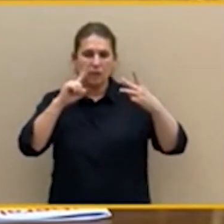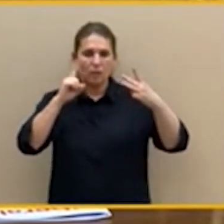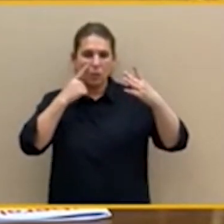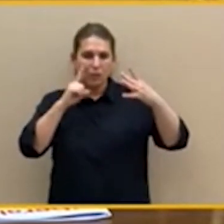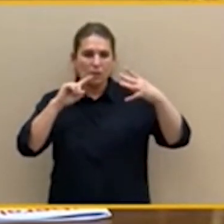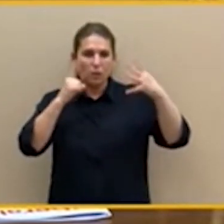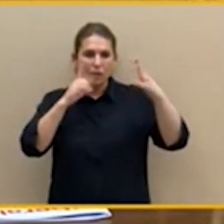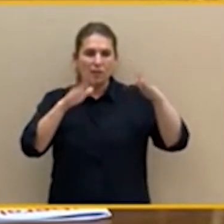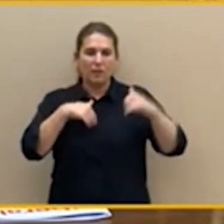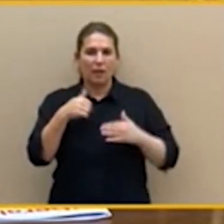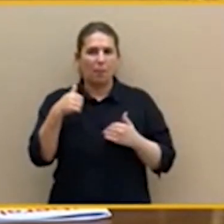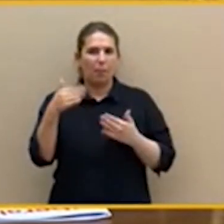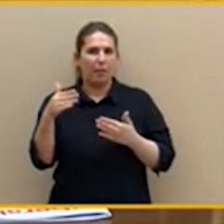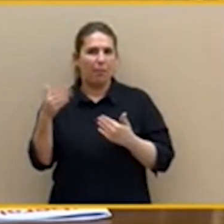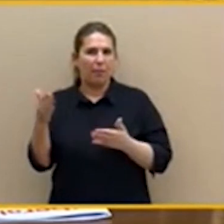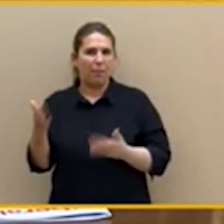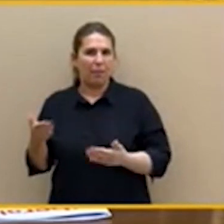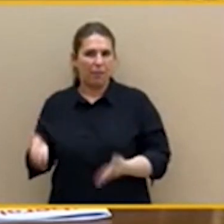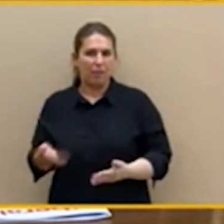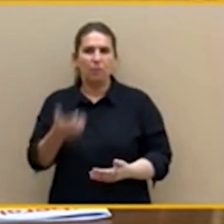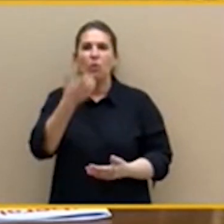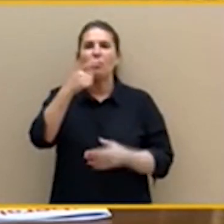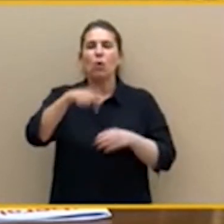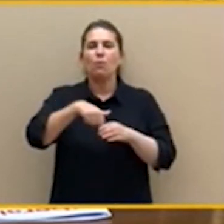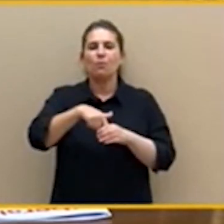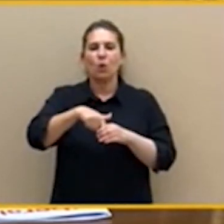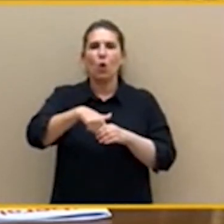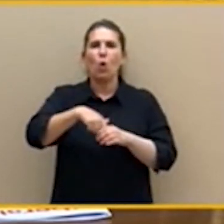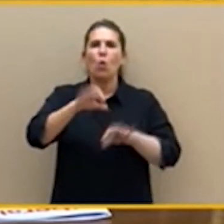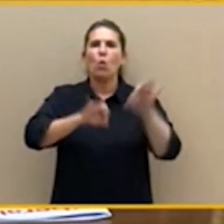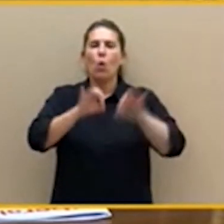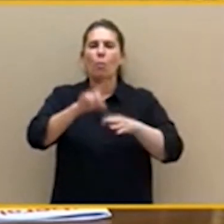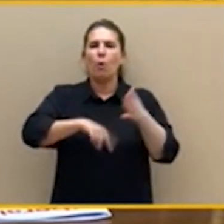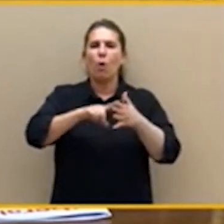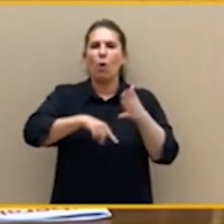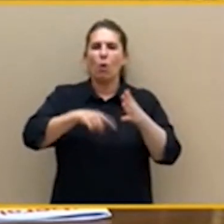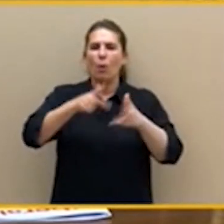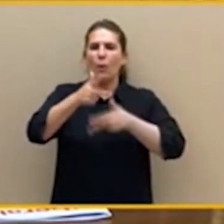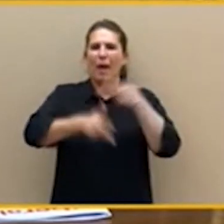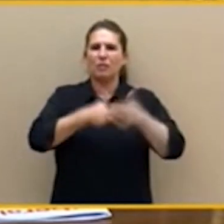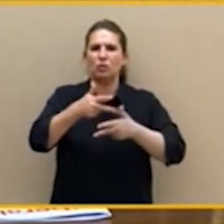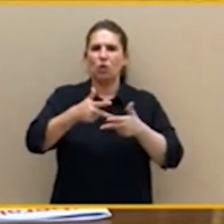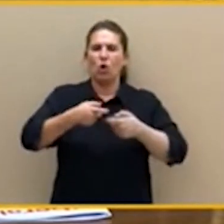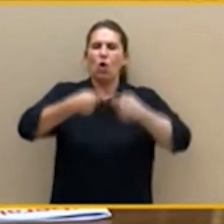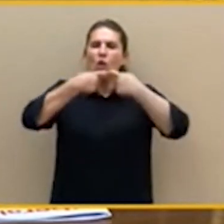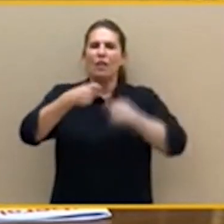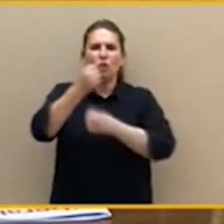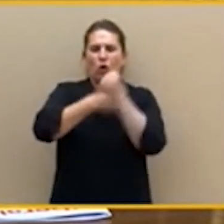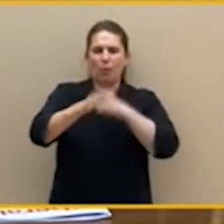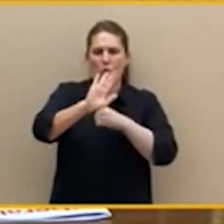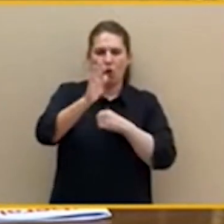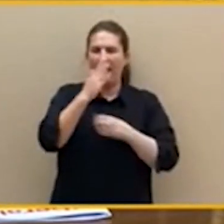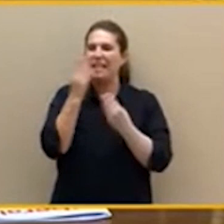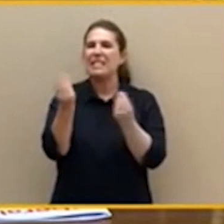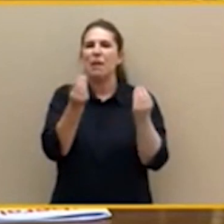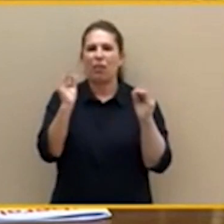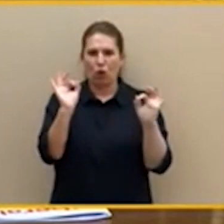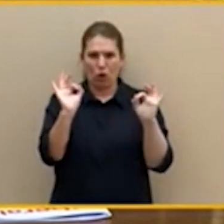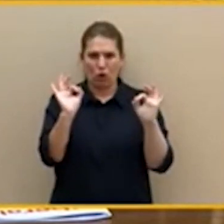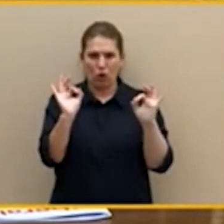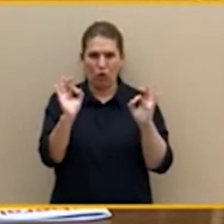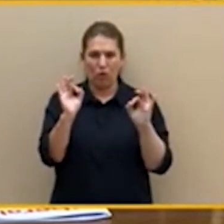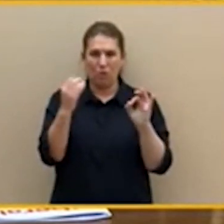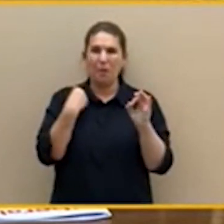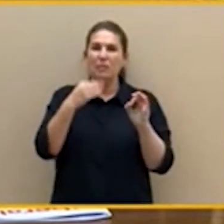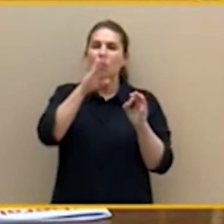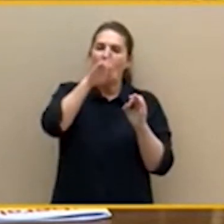económico, no, no, de la estimación del cupo. Esa que usted también criticaba cuando no había subido desde España perros para